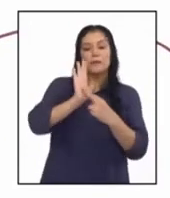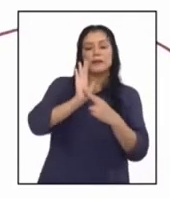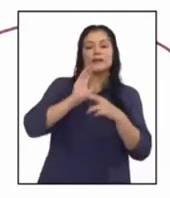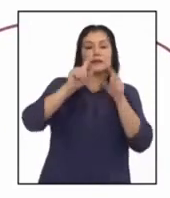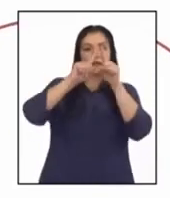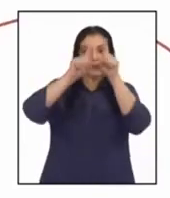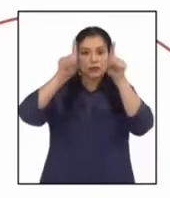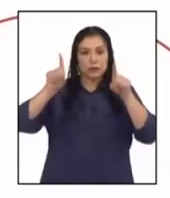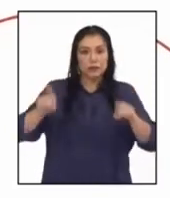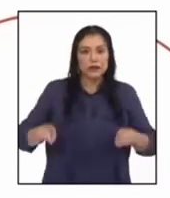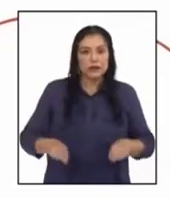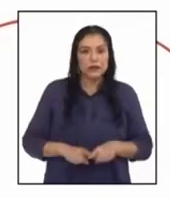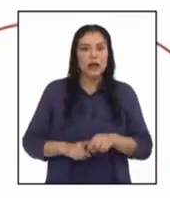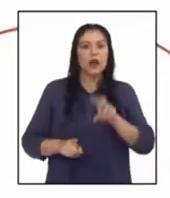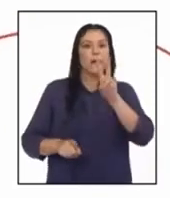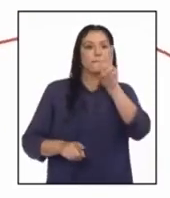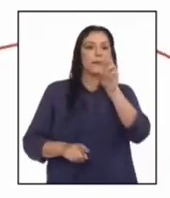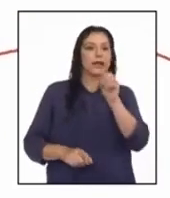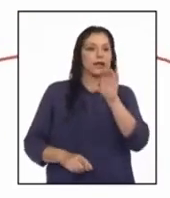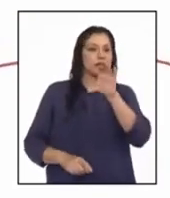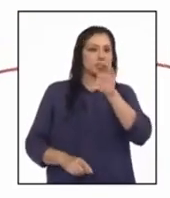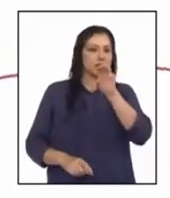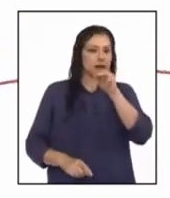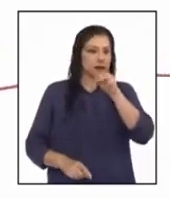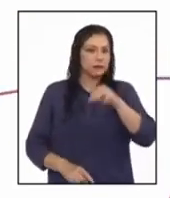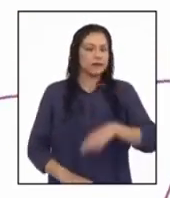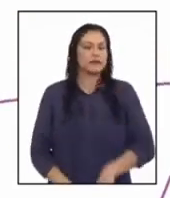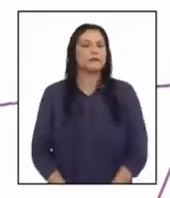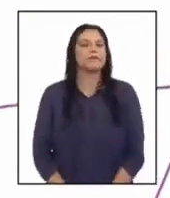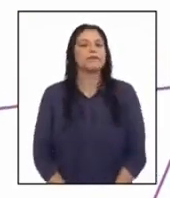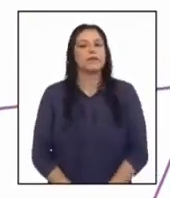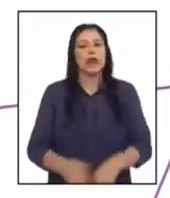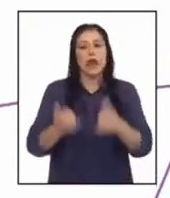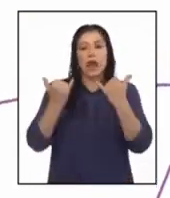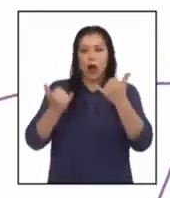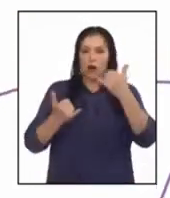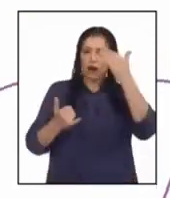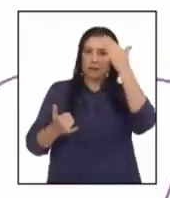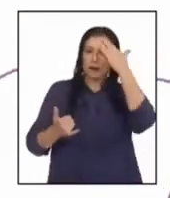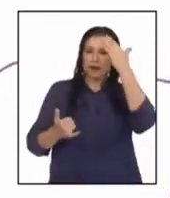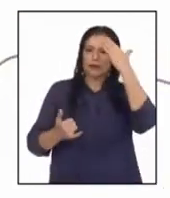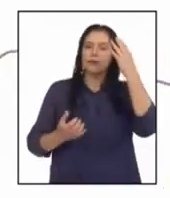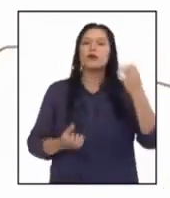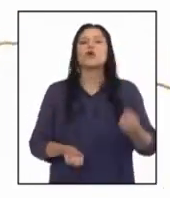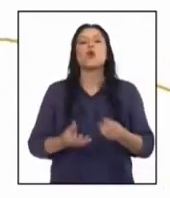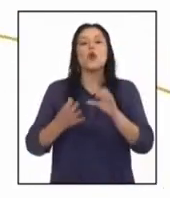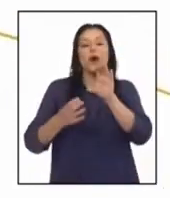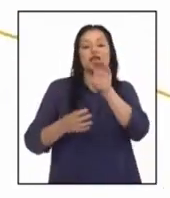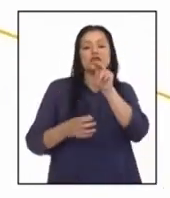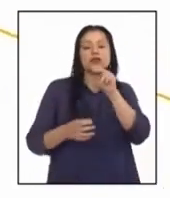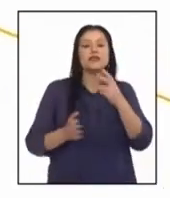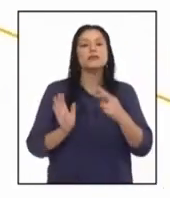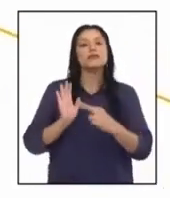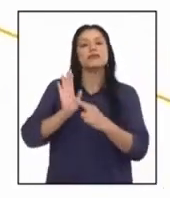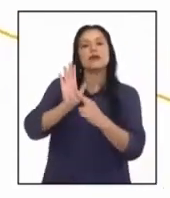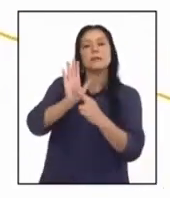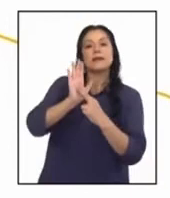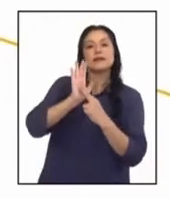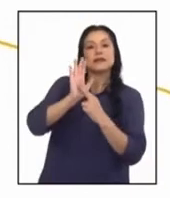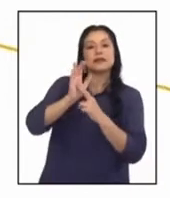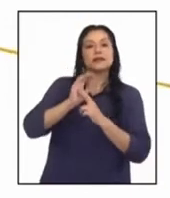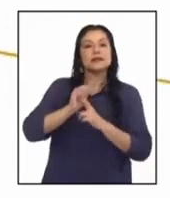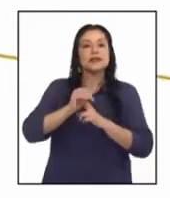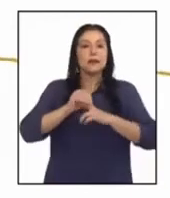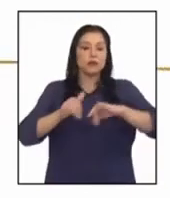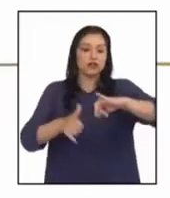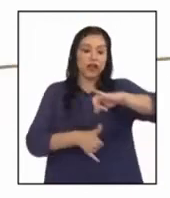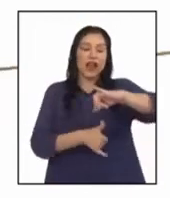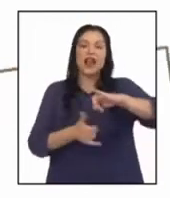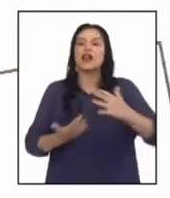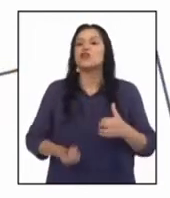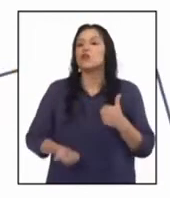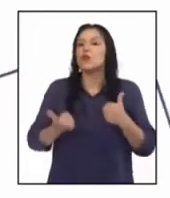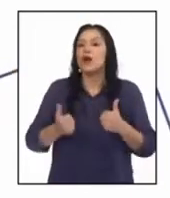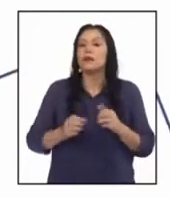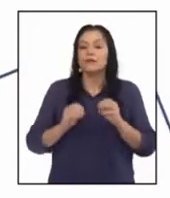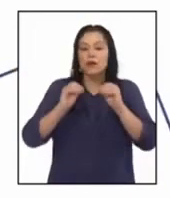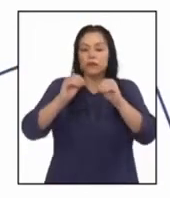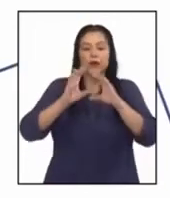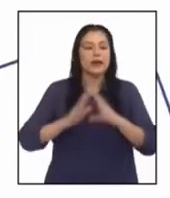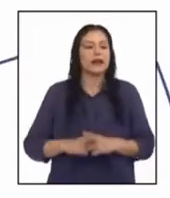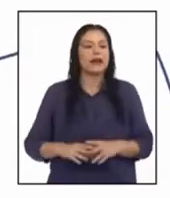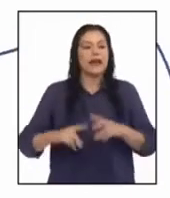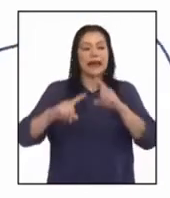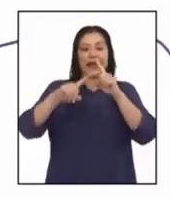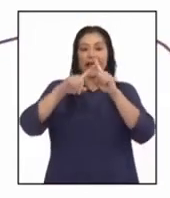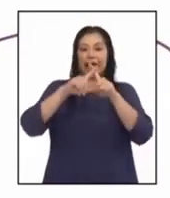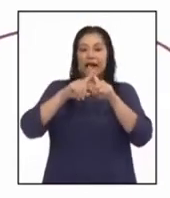tamaño A4 con 20 centímetros. Ahora, para saber con cuántos centímetros representamos el ancho del plano, debemos colocar que